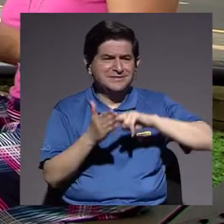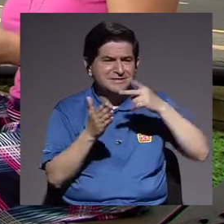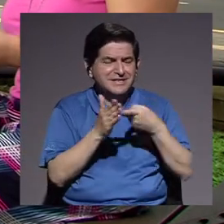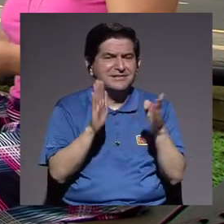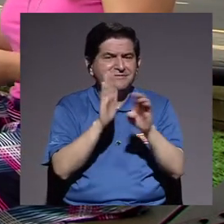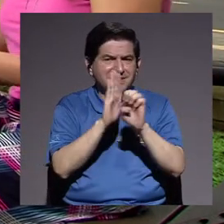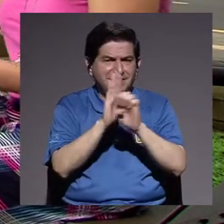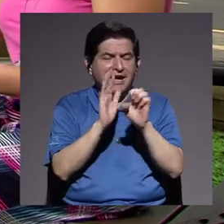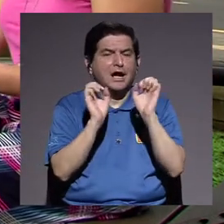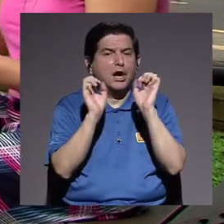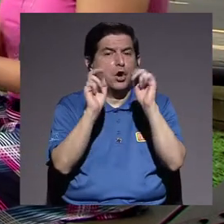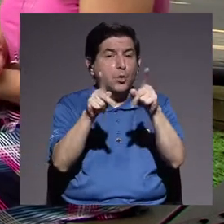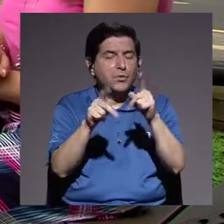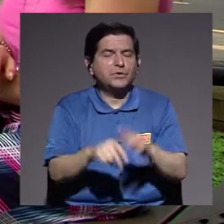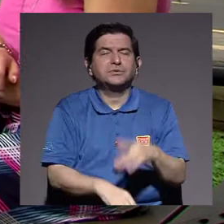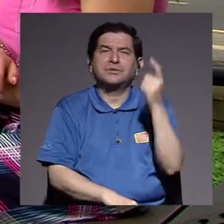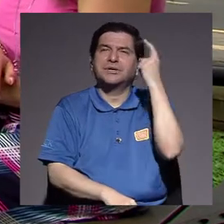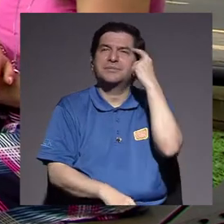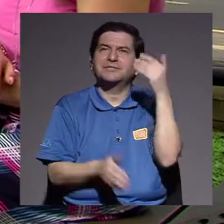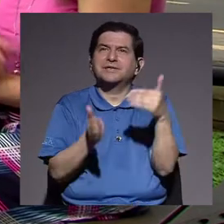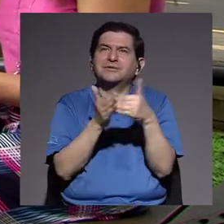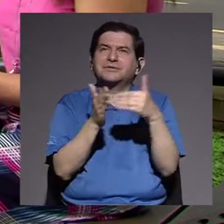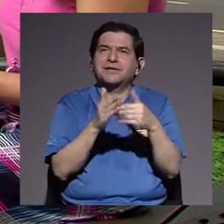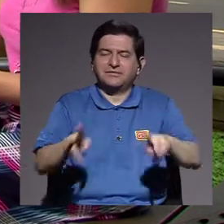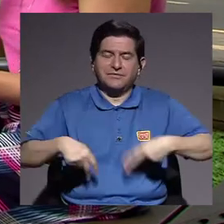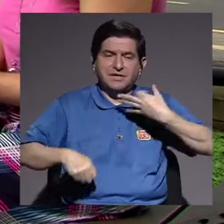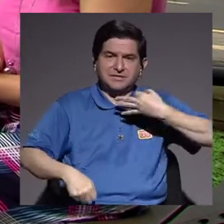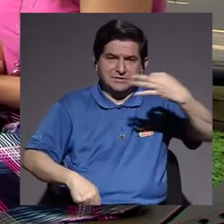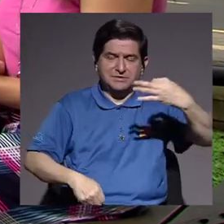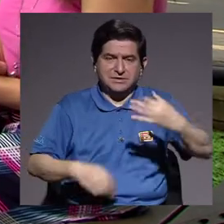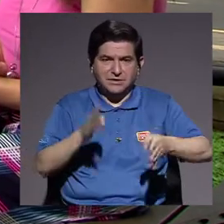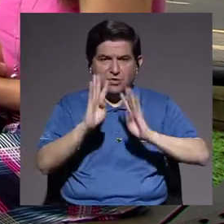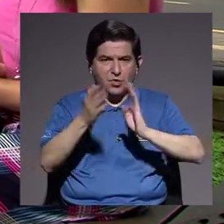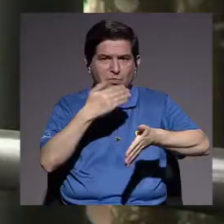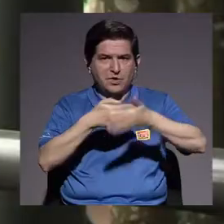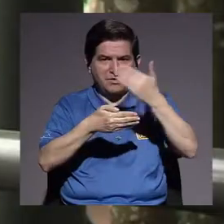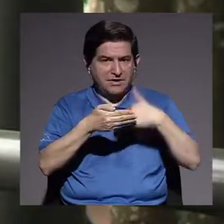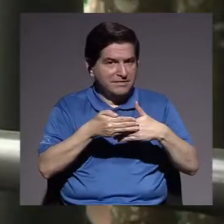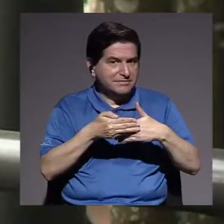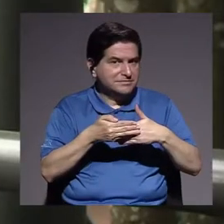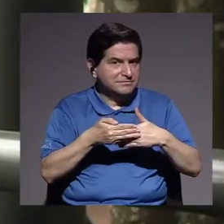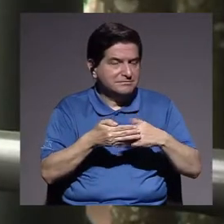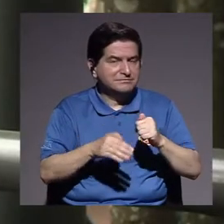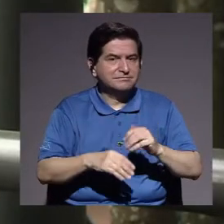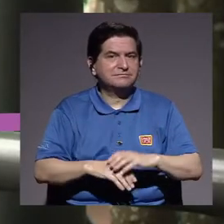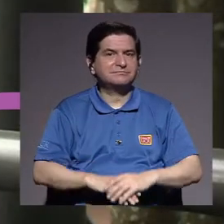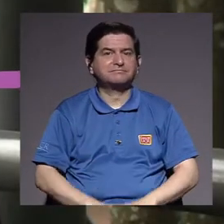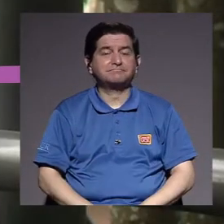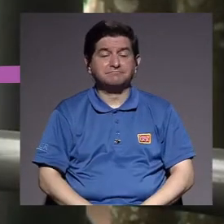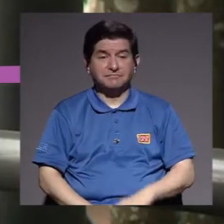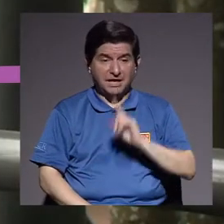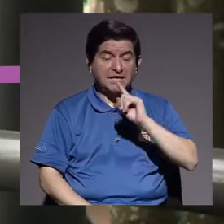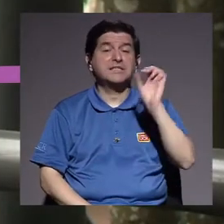por ejemplo, una oportunidad para repensar la vida cotidiana como la veníamos hablando hasta ahora. Y ya habíamos dicho que sí, es posible